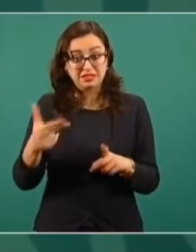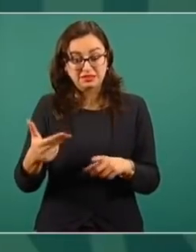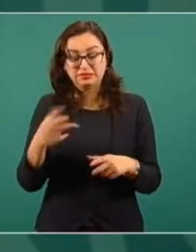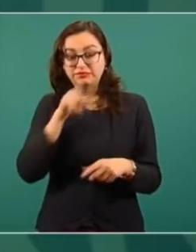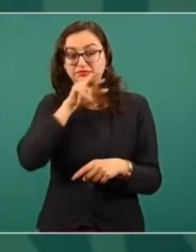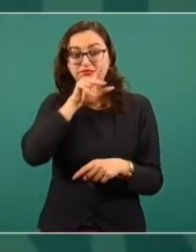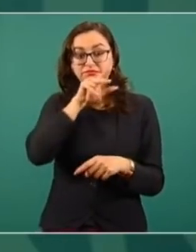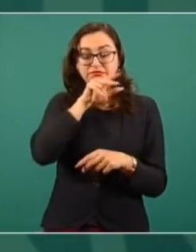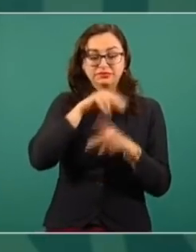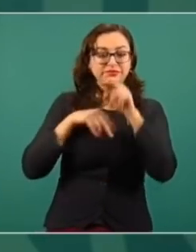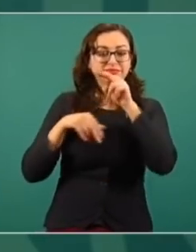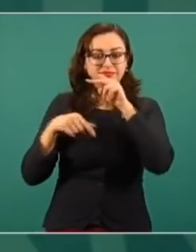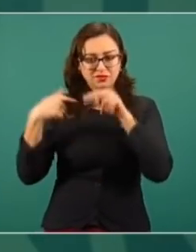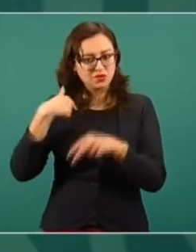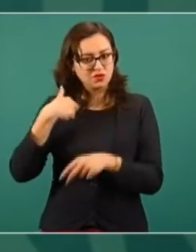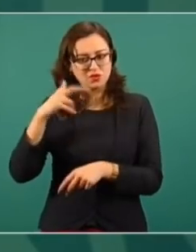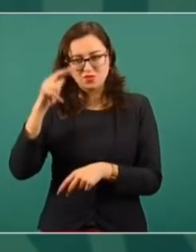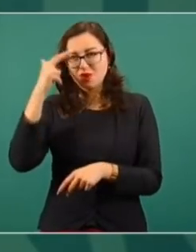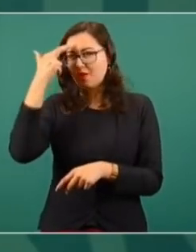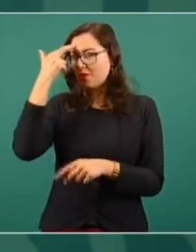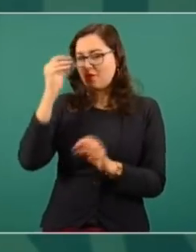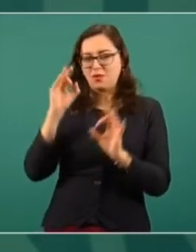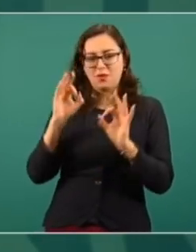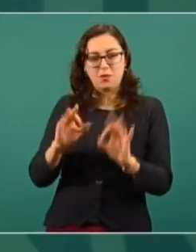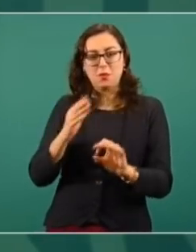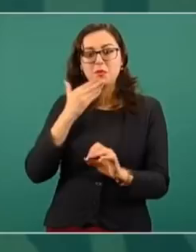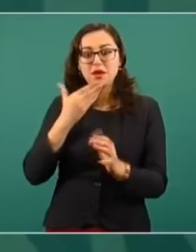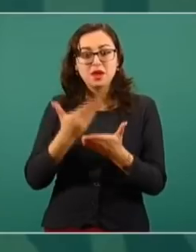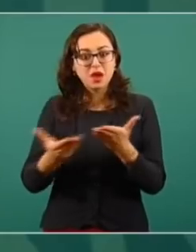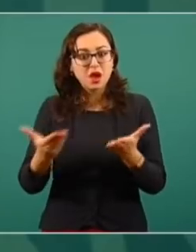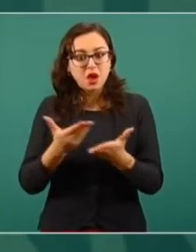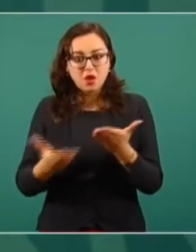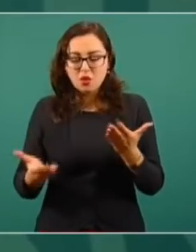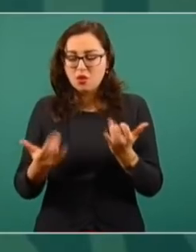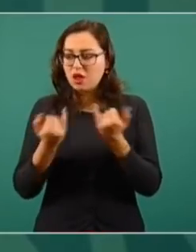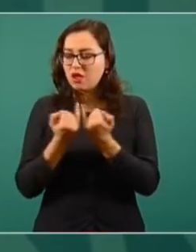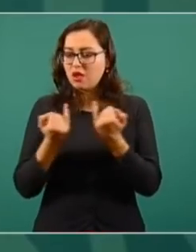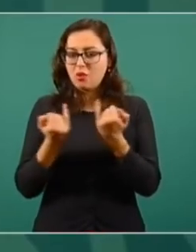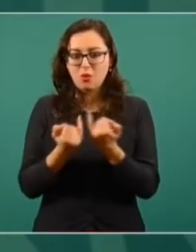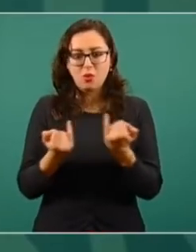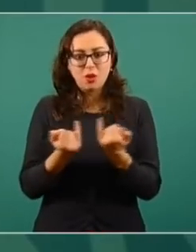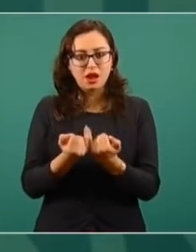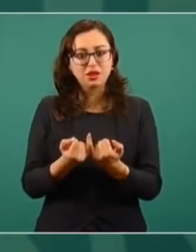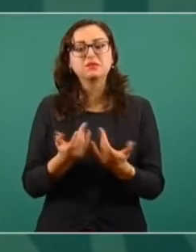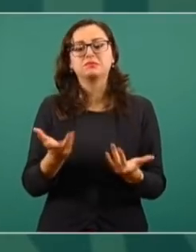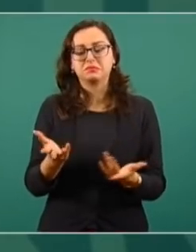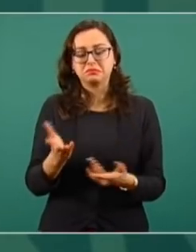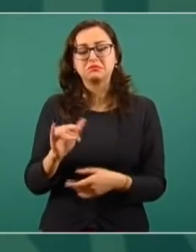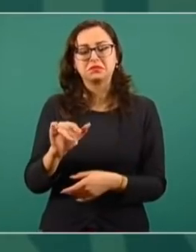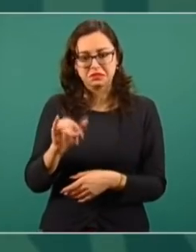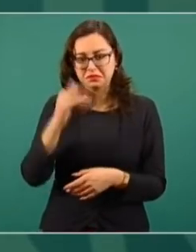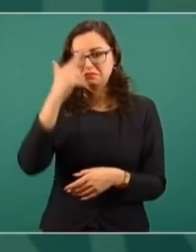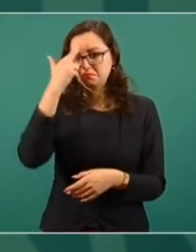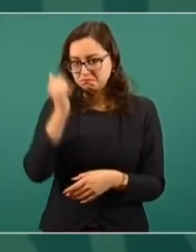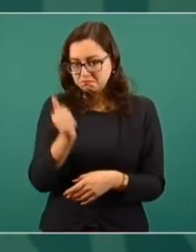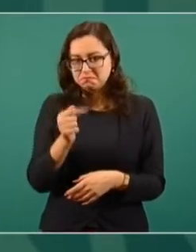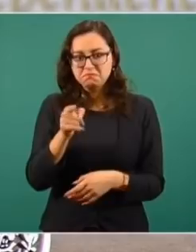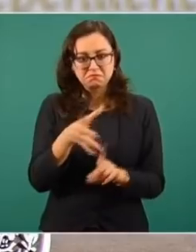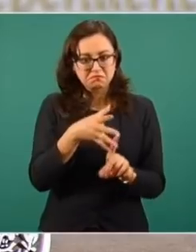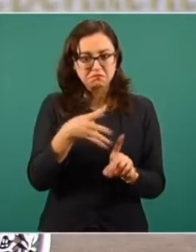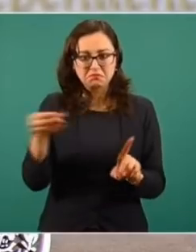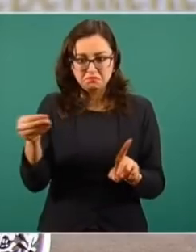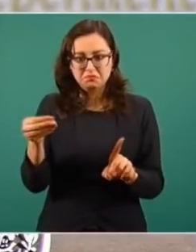y sus manifestaciones de estar en estas primeras líneas de atención y de poderse contagiar de